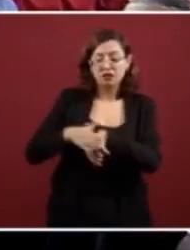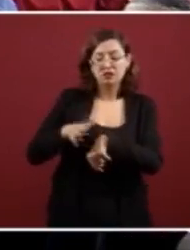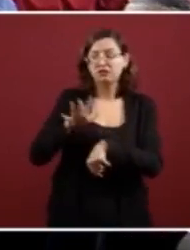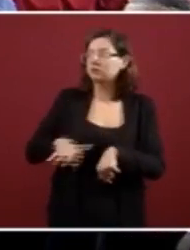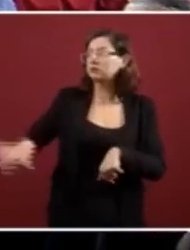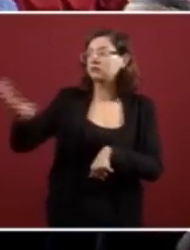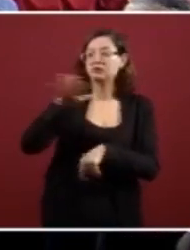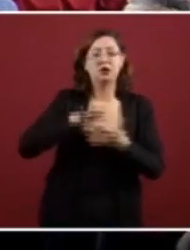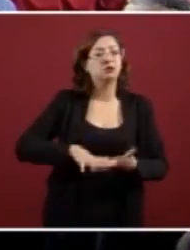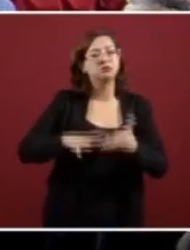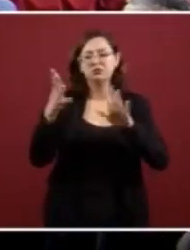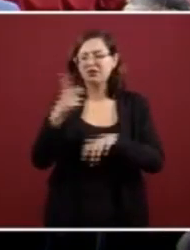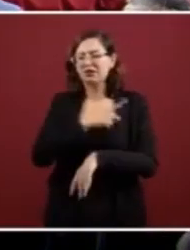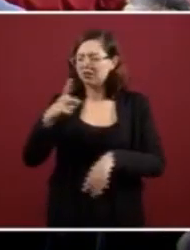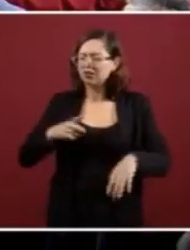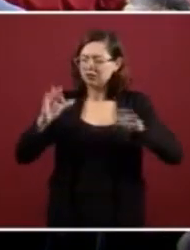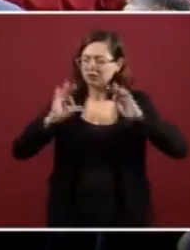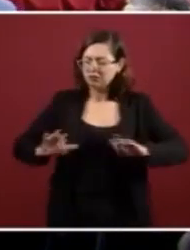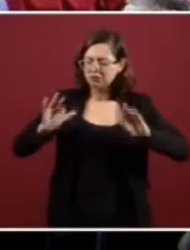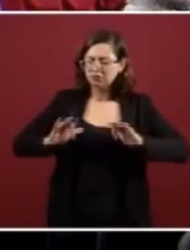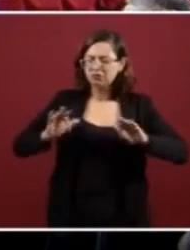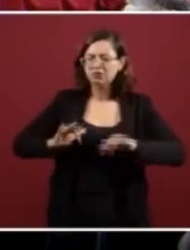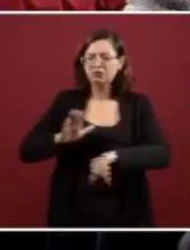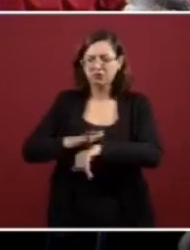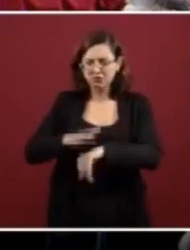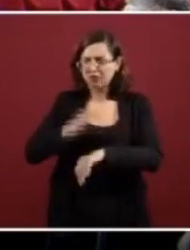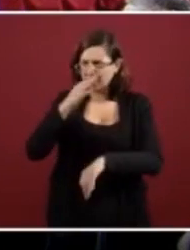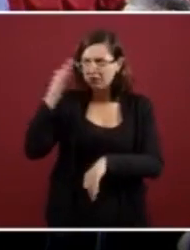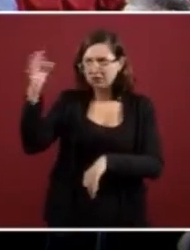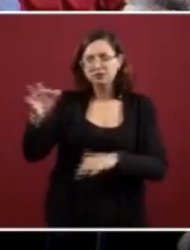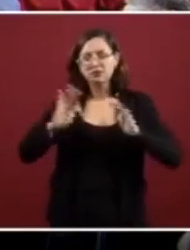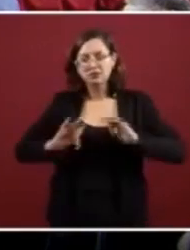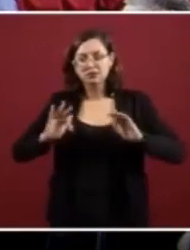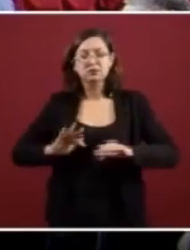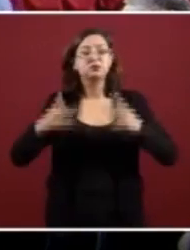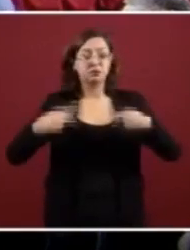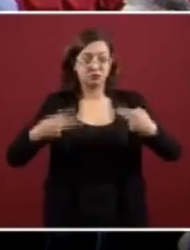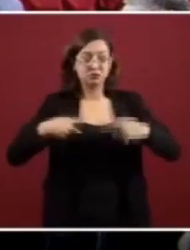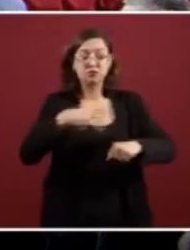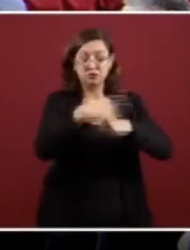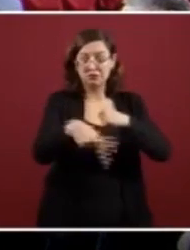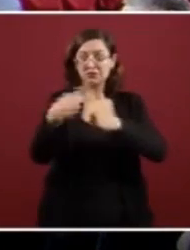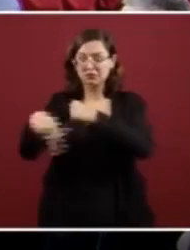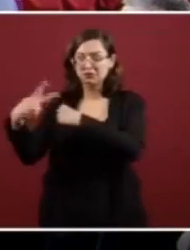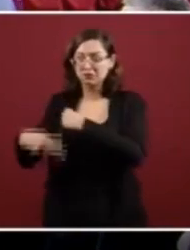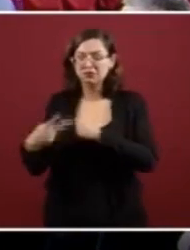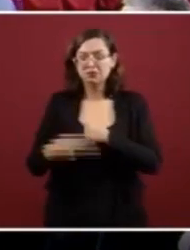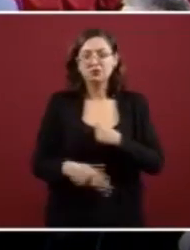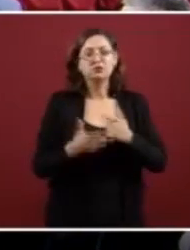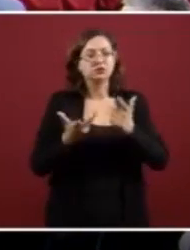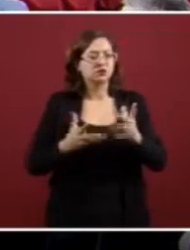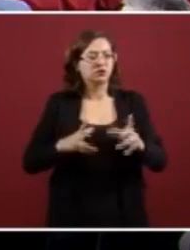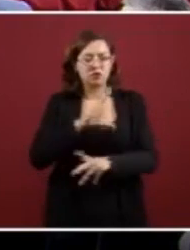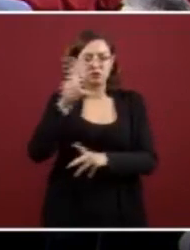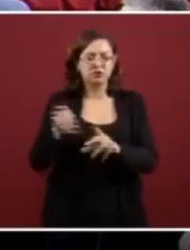toda esa actitud hostil que ya se estaba generando, ya se estaba poniendo en riesgo a la población, ya estaban realizando toda la